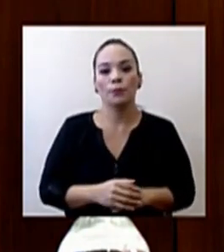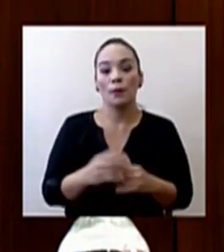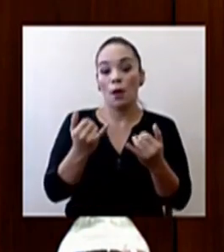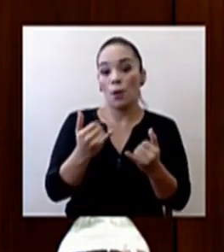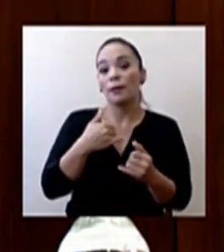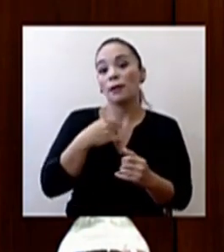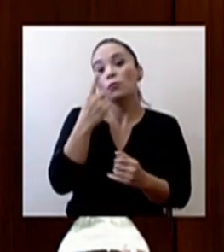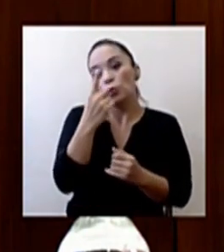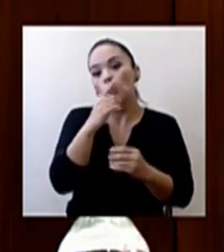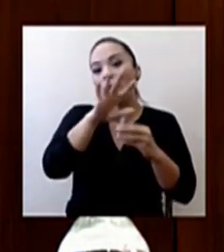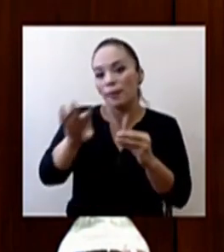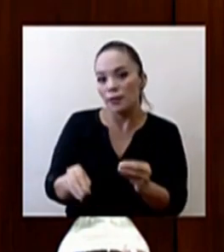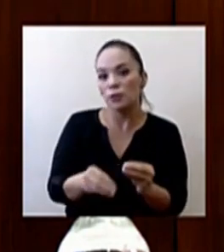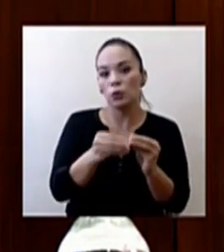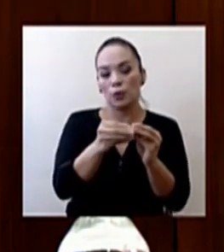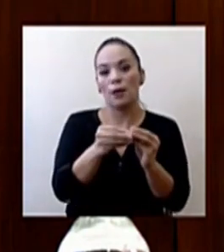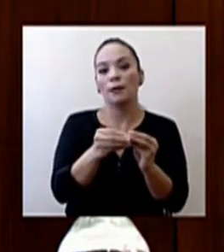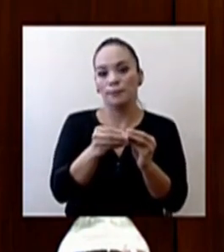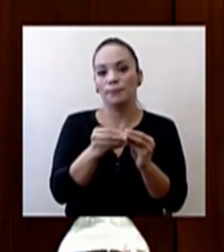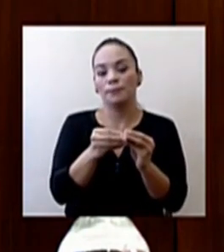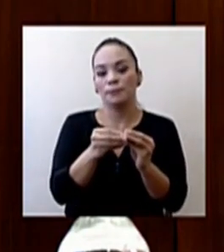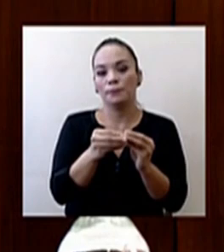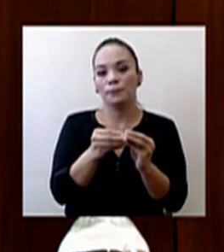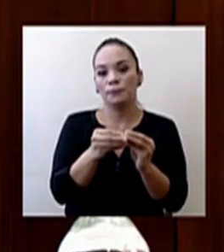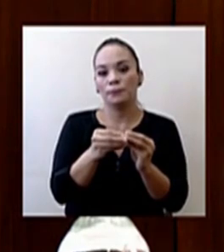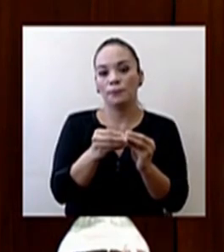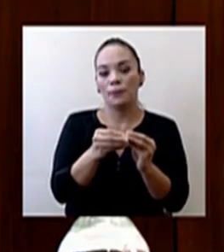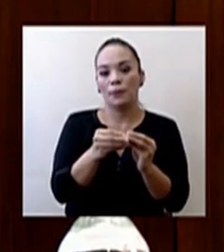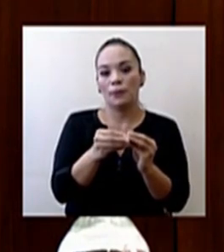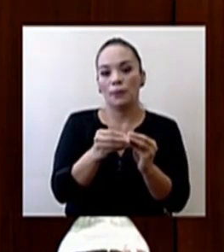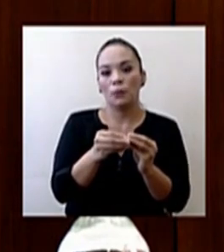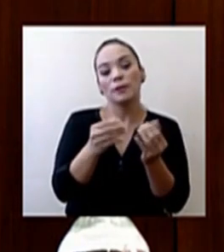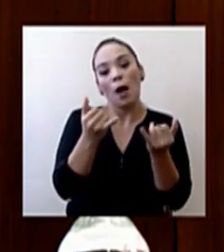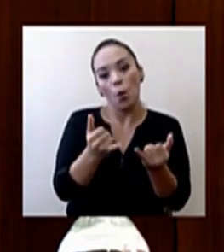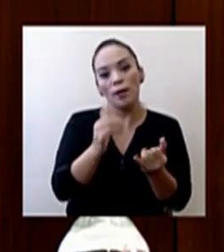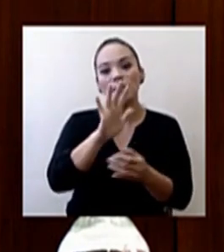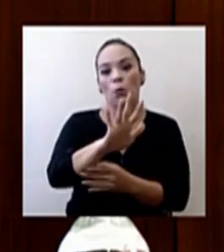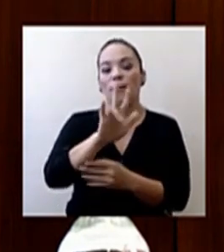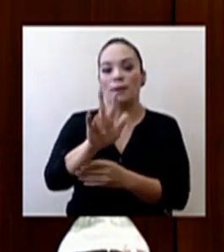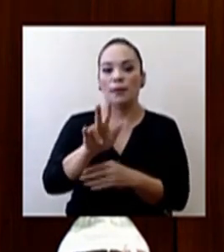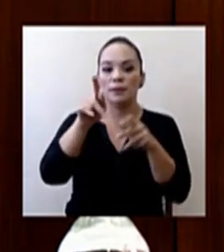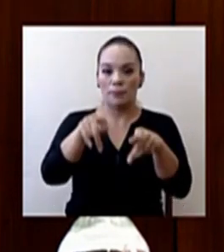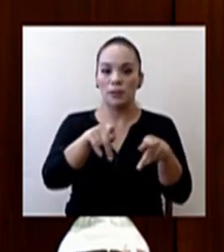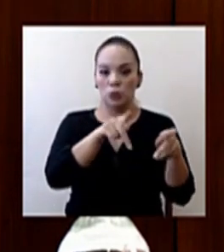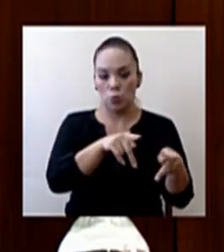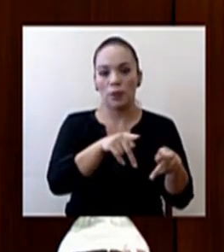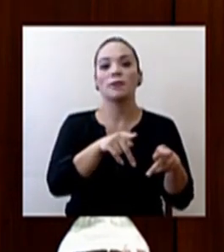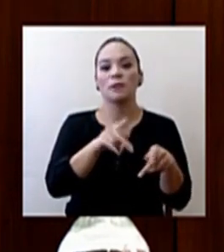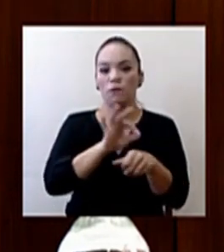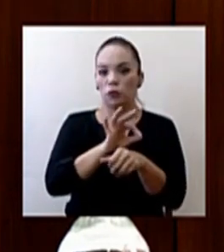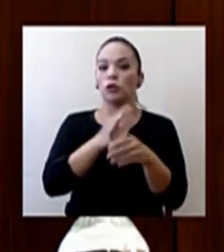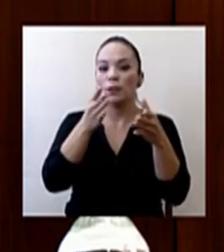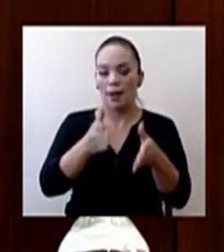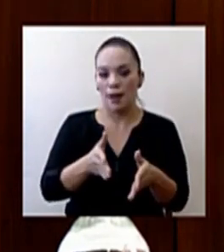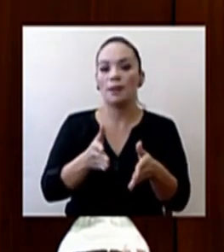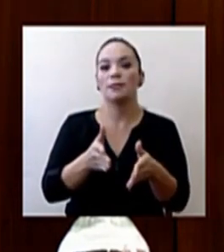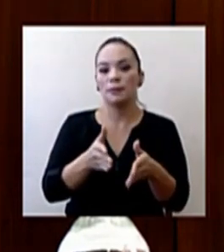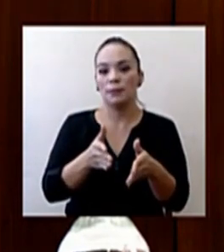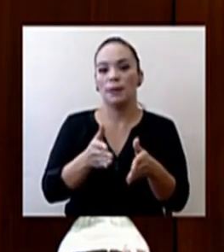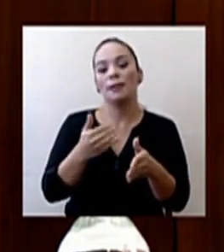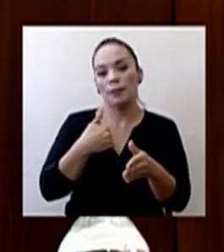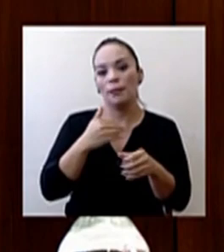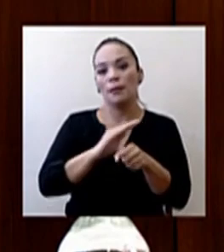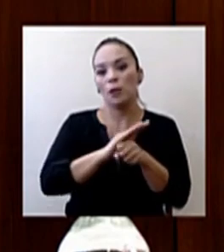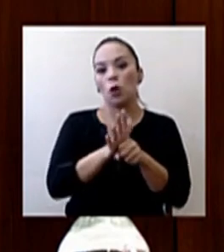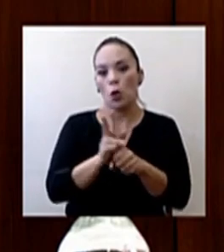adicional, o sea, debería subir de 52 a 53. Y se está haciendo el barrido epidemiológico para